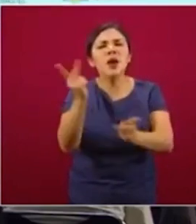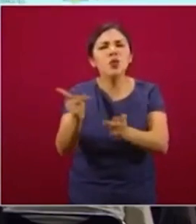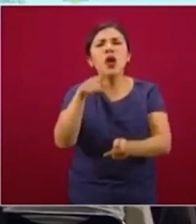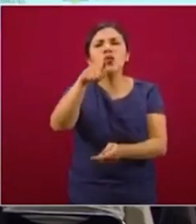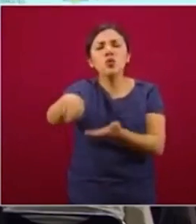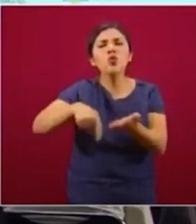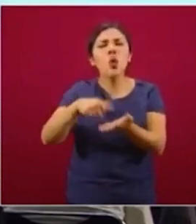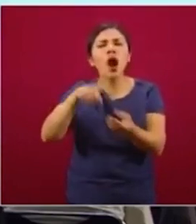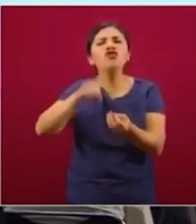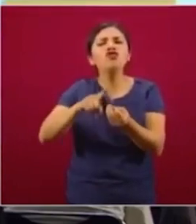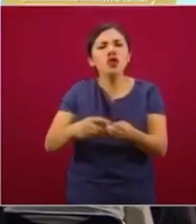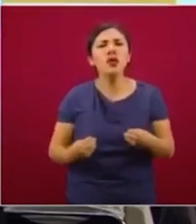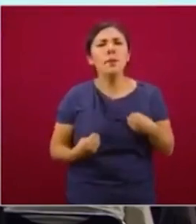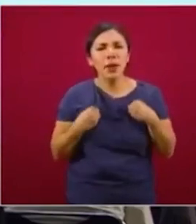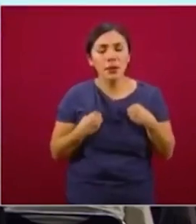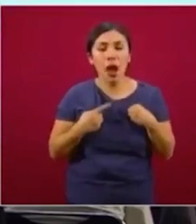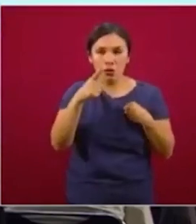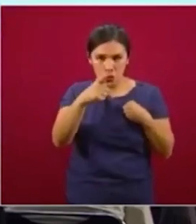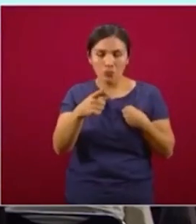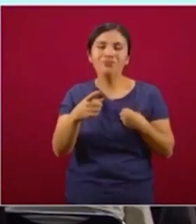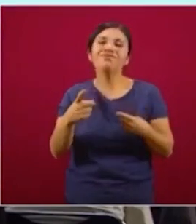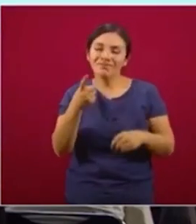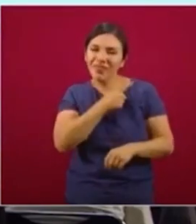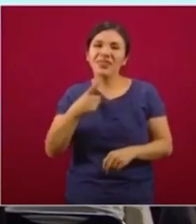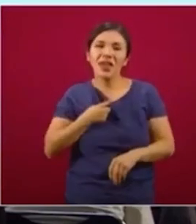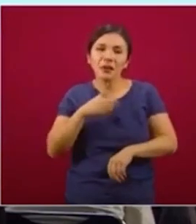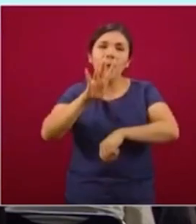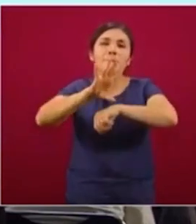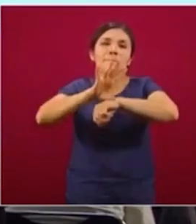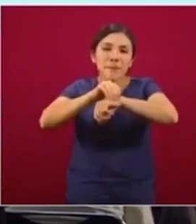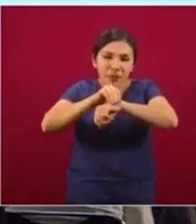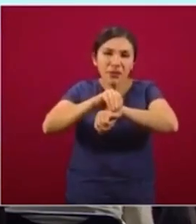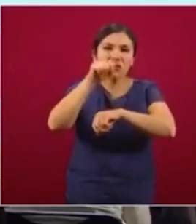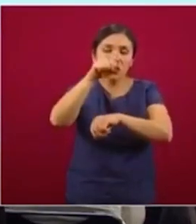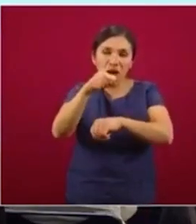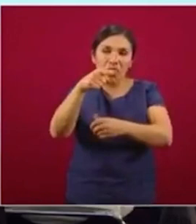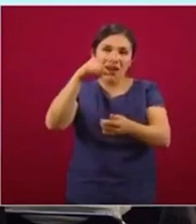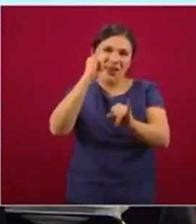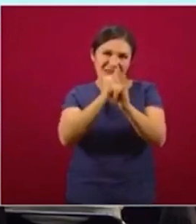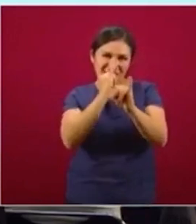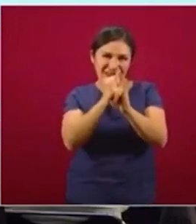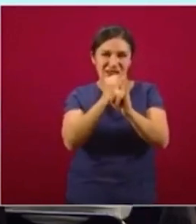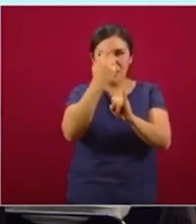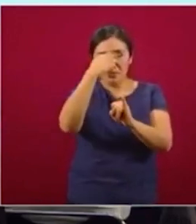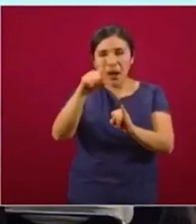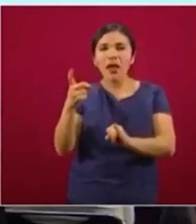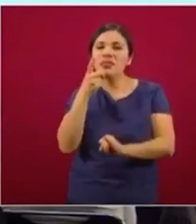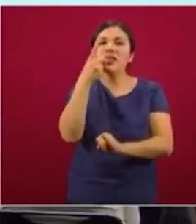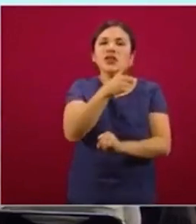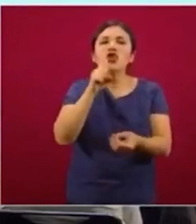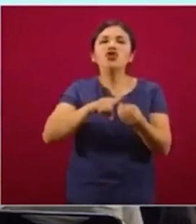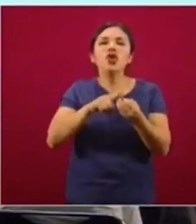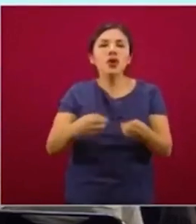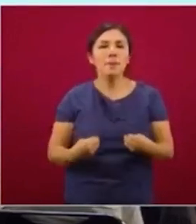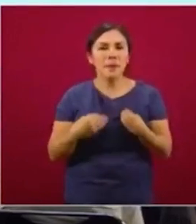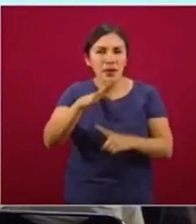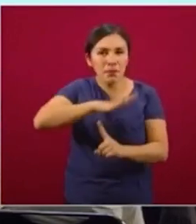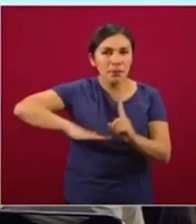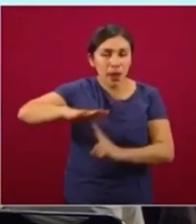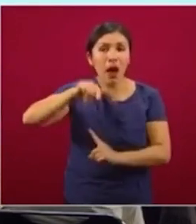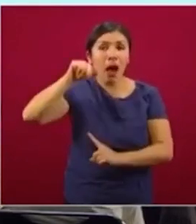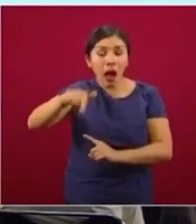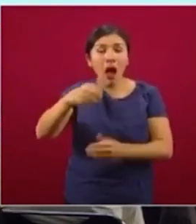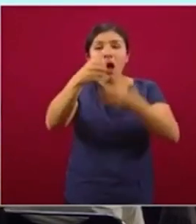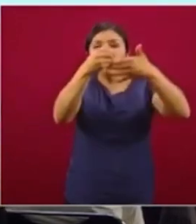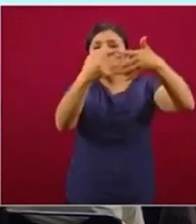están ubicados. Ustedes tienen que dar permiso, por supuesto, a la plataforma de decirnos dónde están ubicados y se les van a desplegar